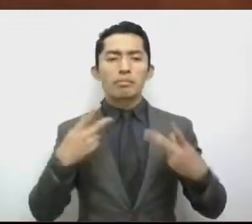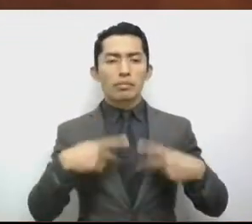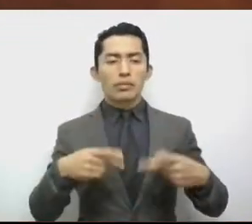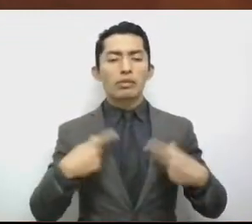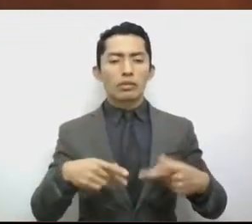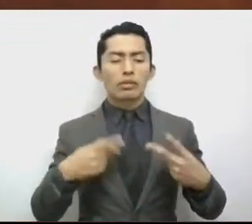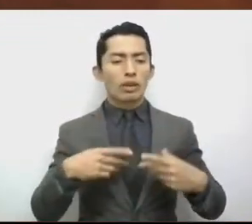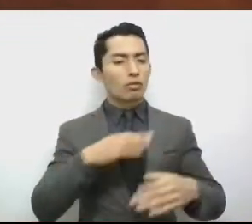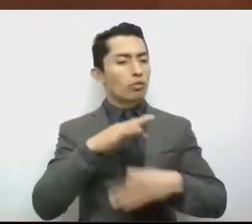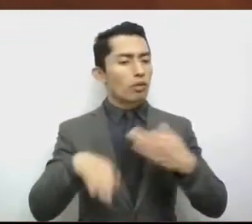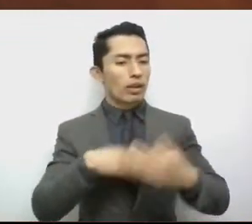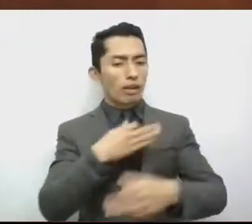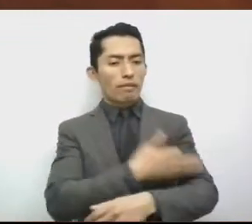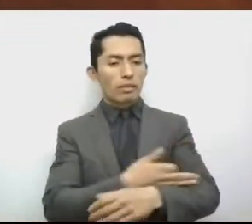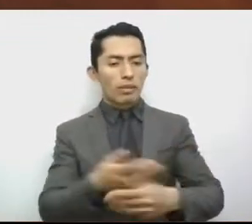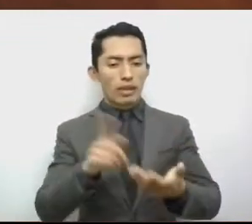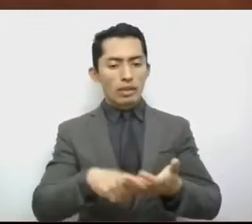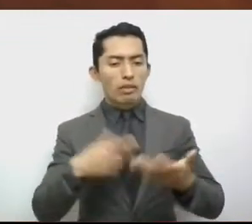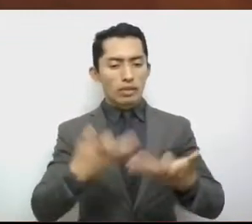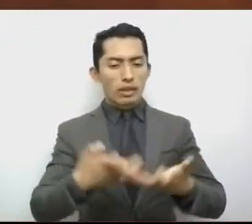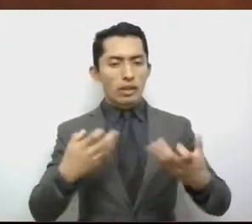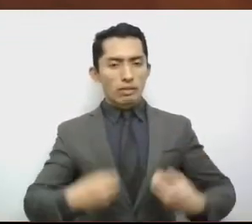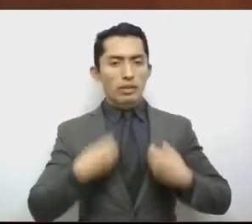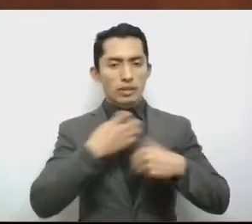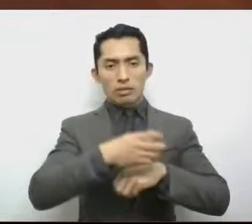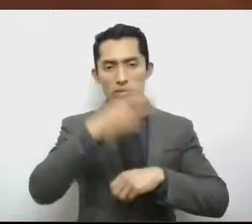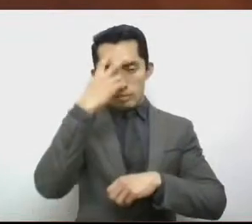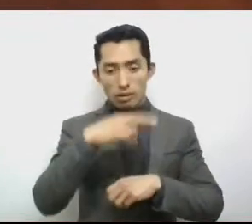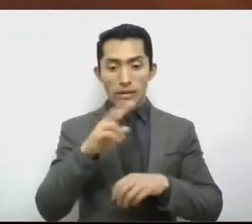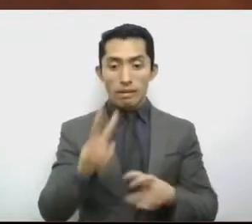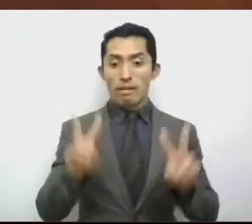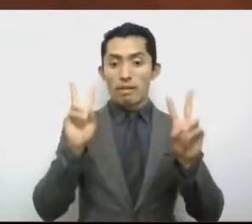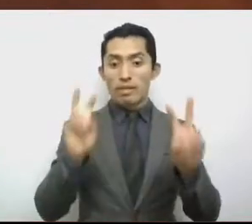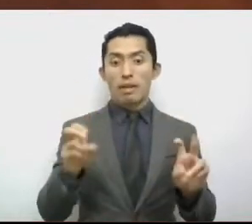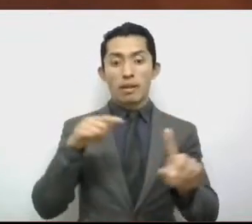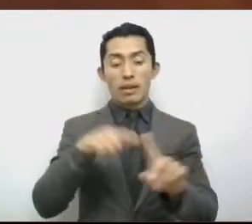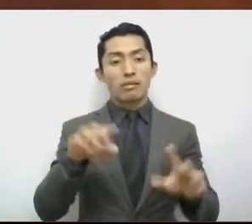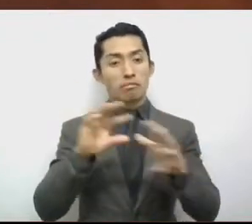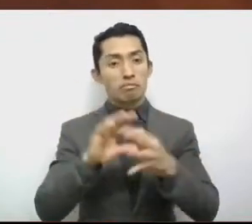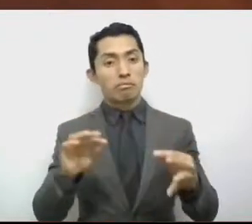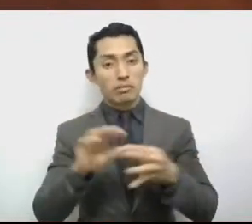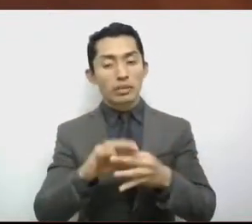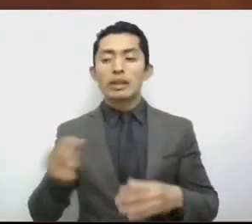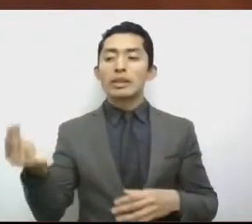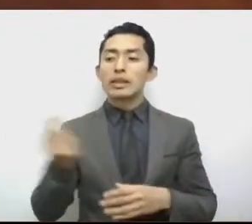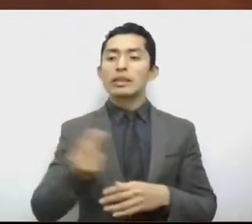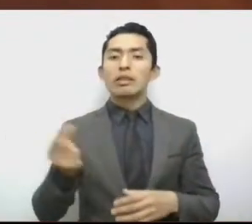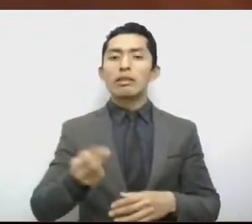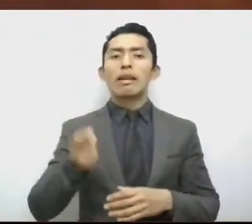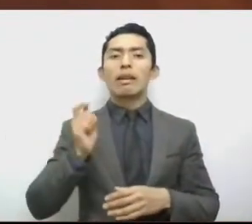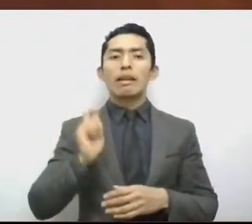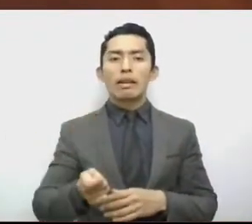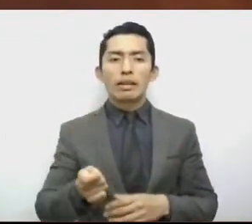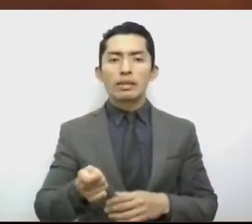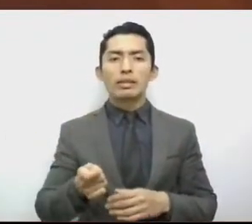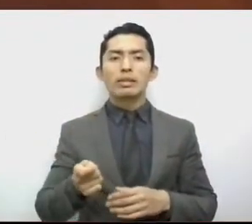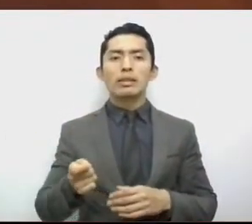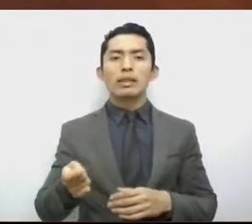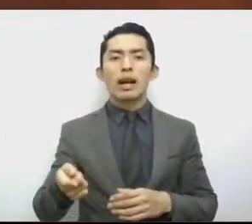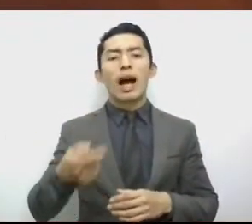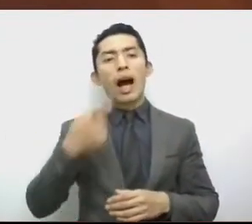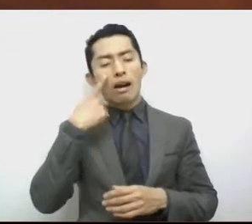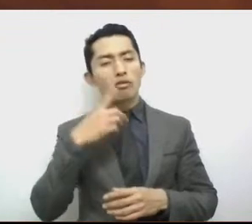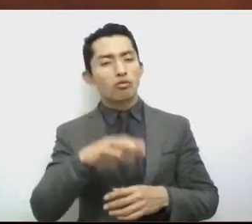En este tema es necesario contar con la cuantificación real